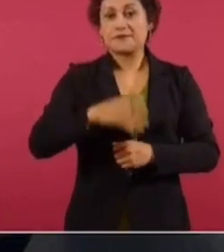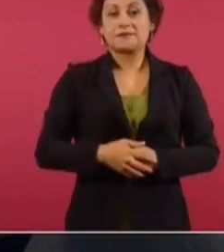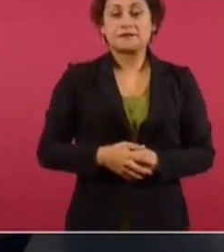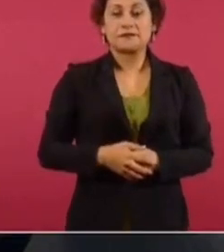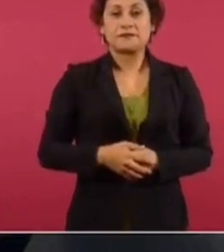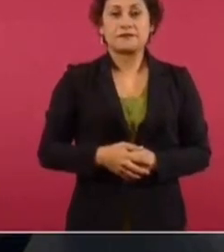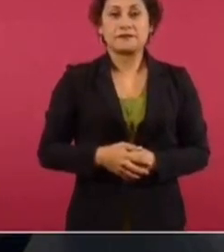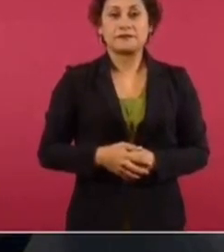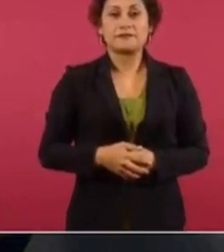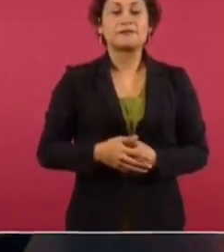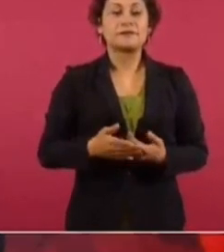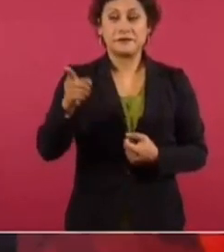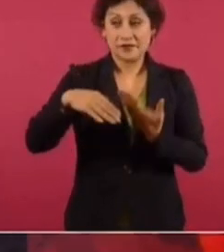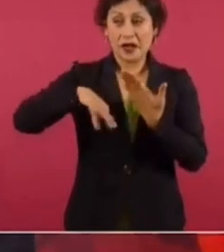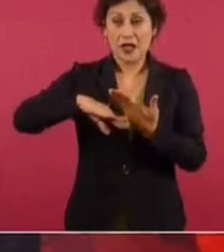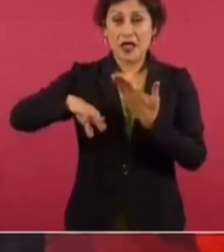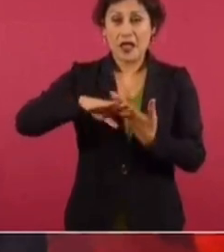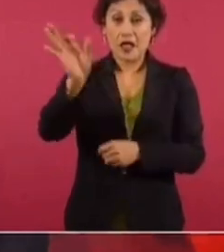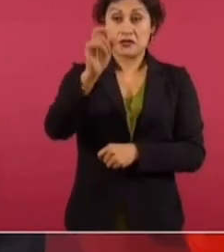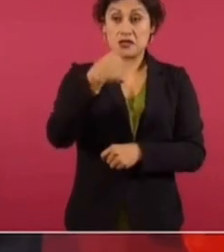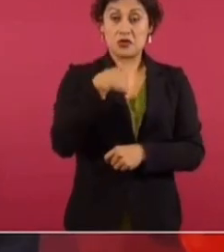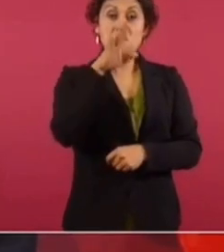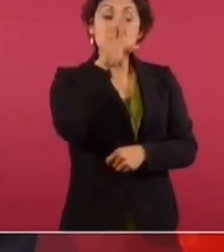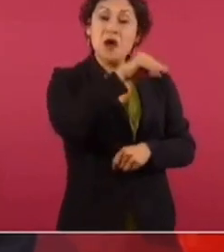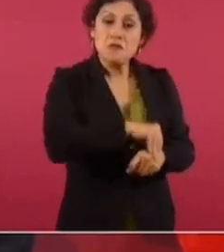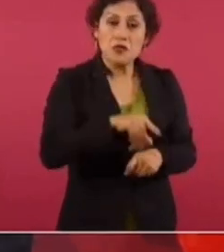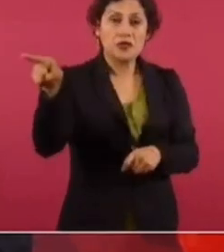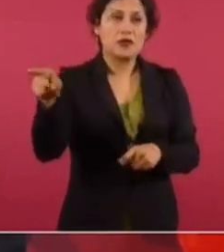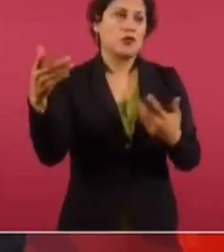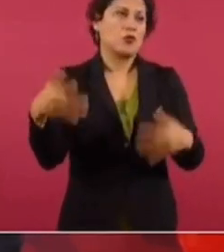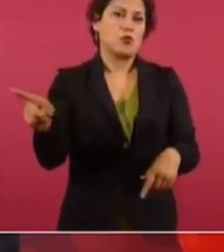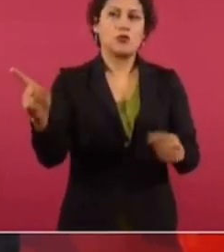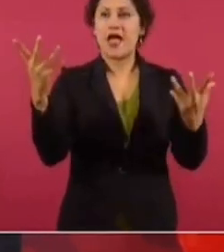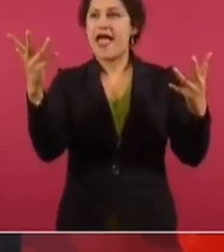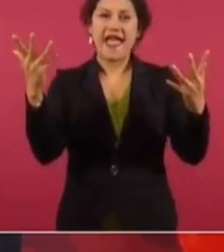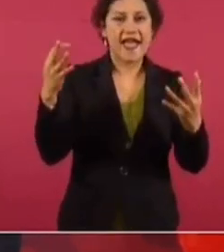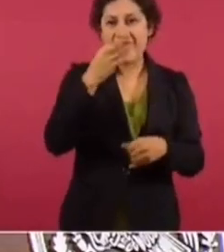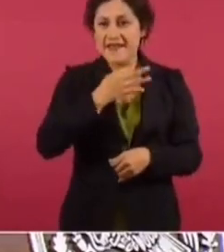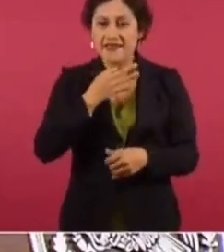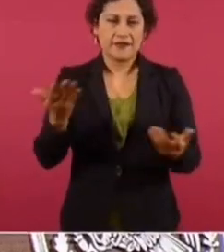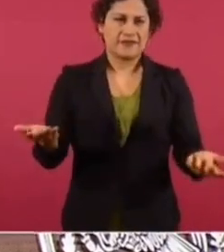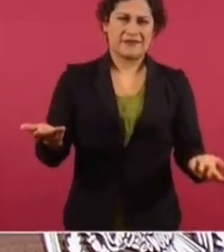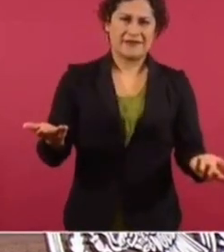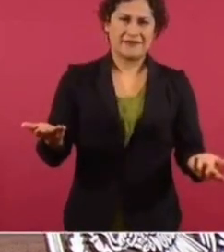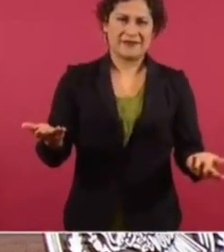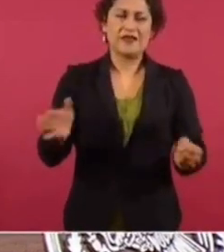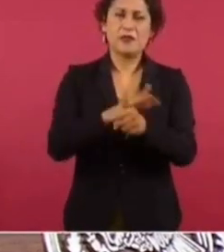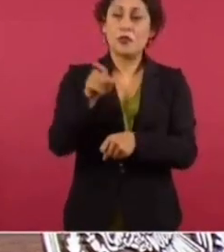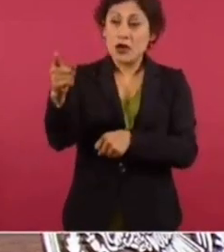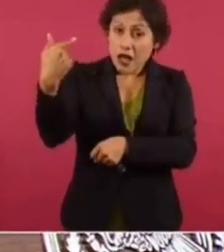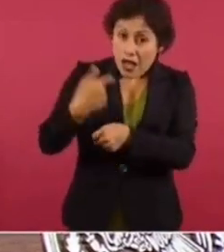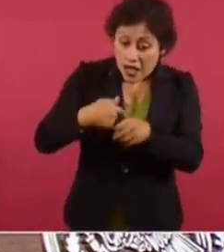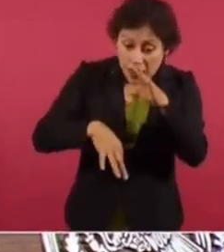que harían todos estos conservadores o voceros del conservadurismo. Se encontraran